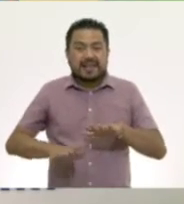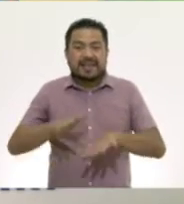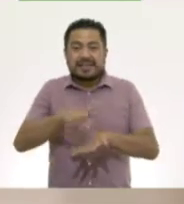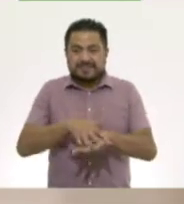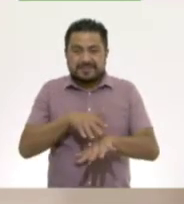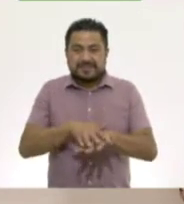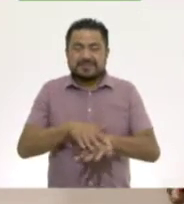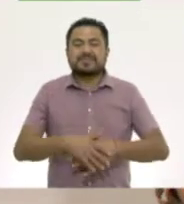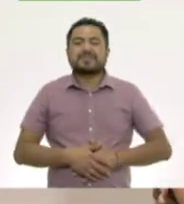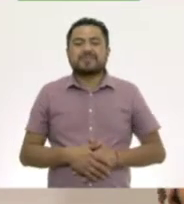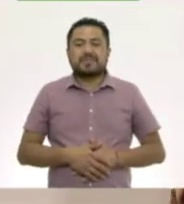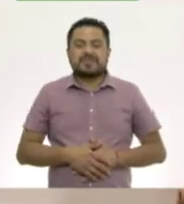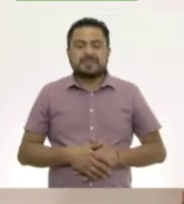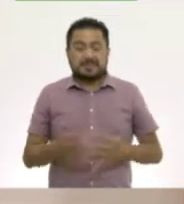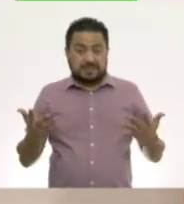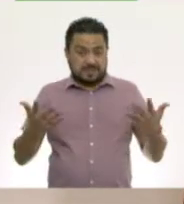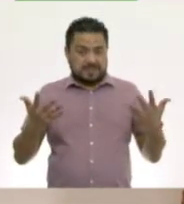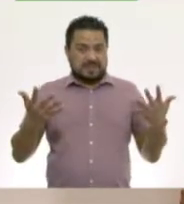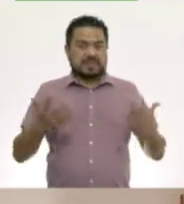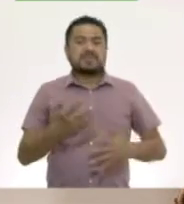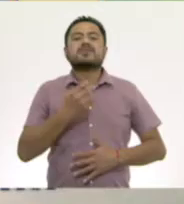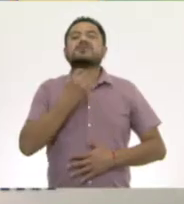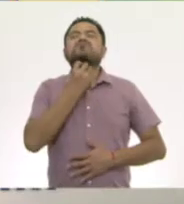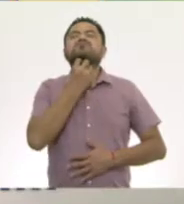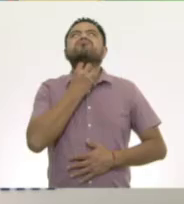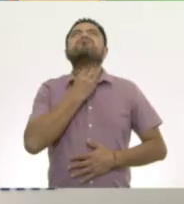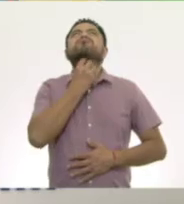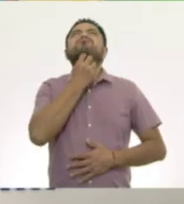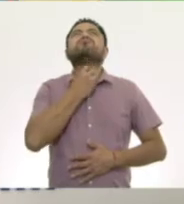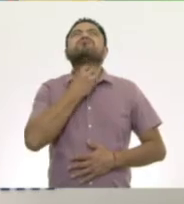...al hacer gárgaras...